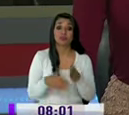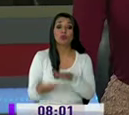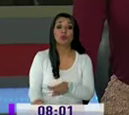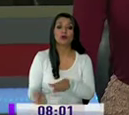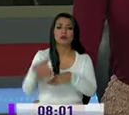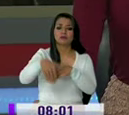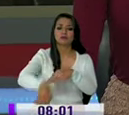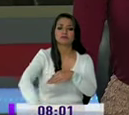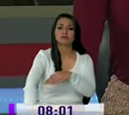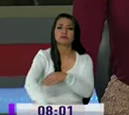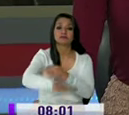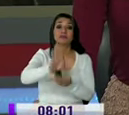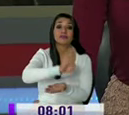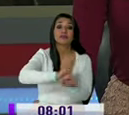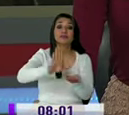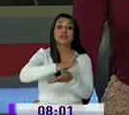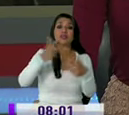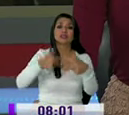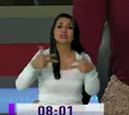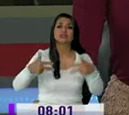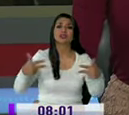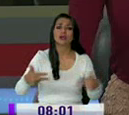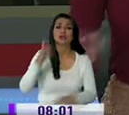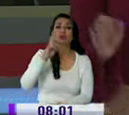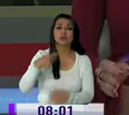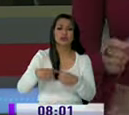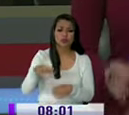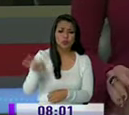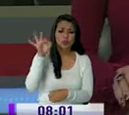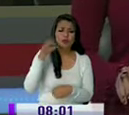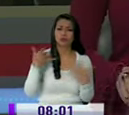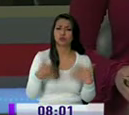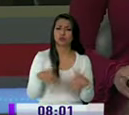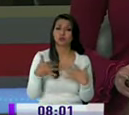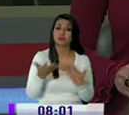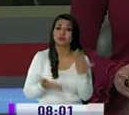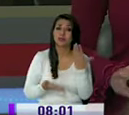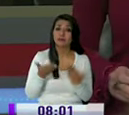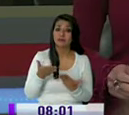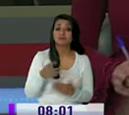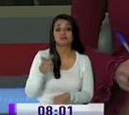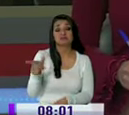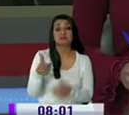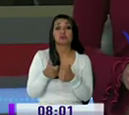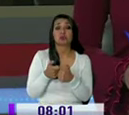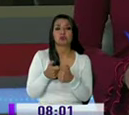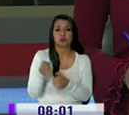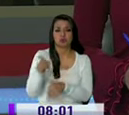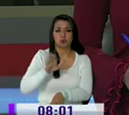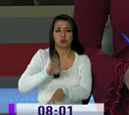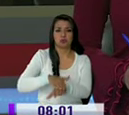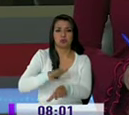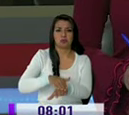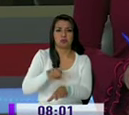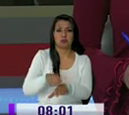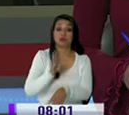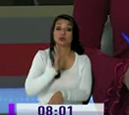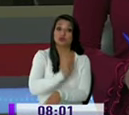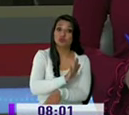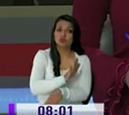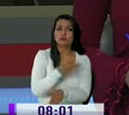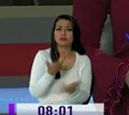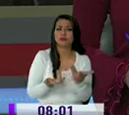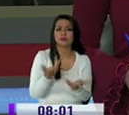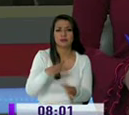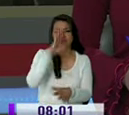de la quebrada del barrio Girón de Chiyogallo, en el sur de Quito. Aparentemente se trató de un femicidio. La pareja sentimental de la joven y principal